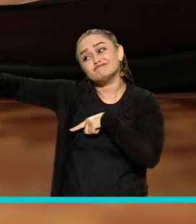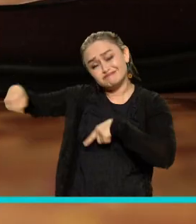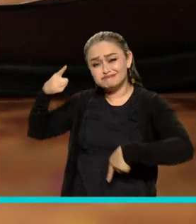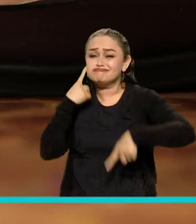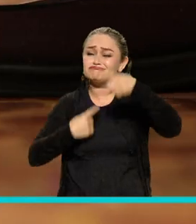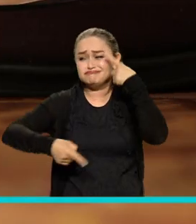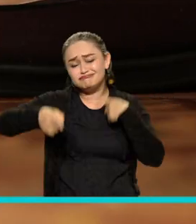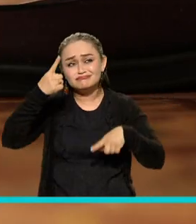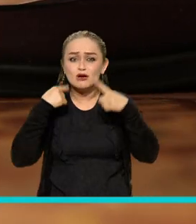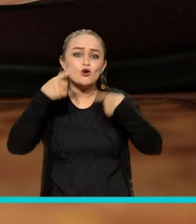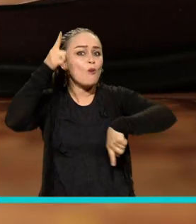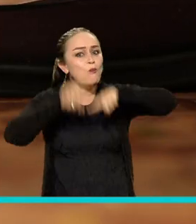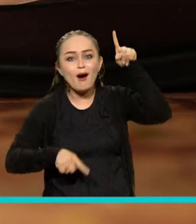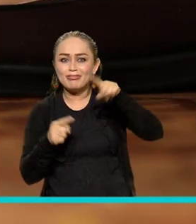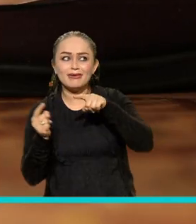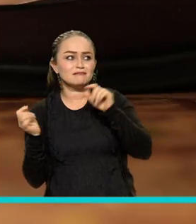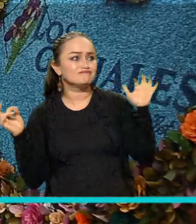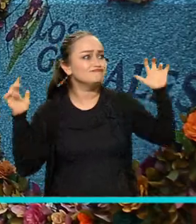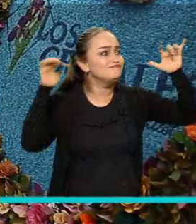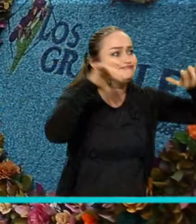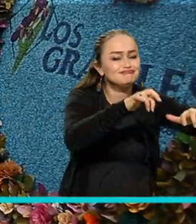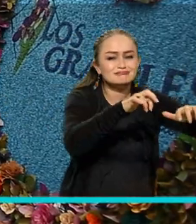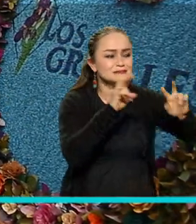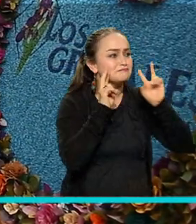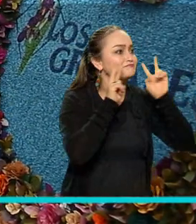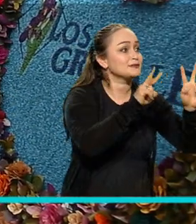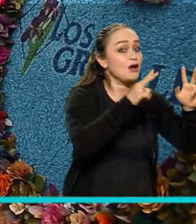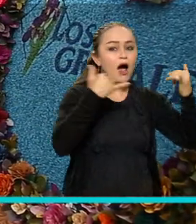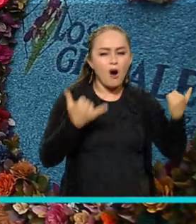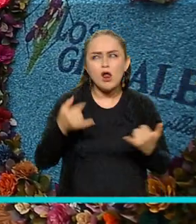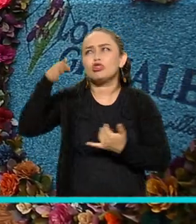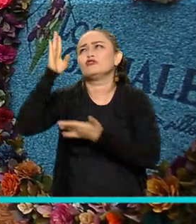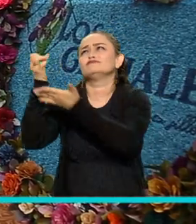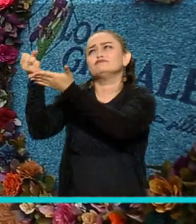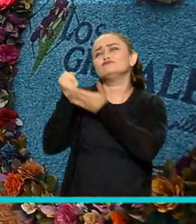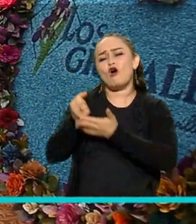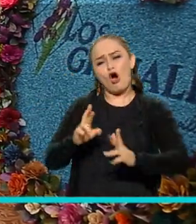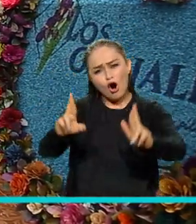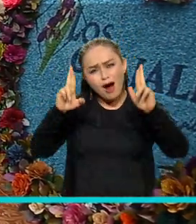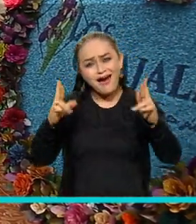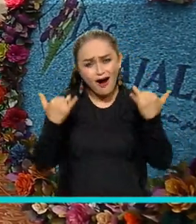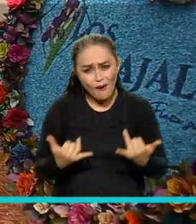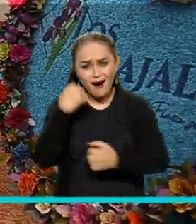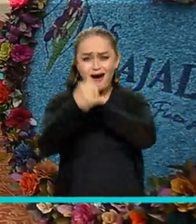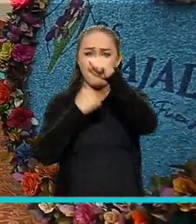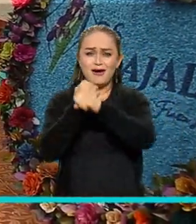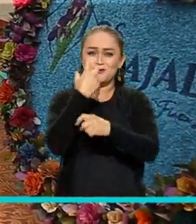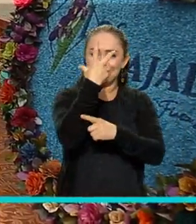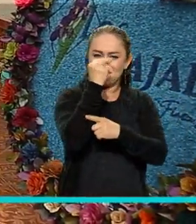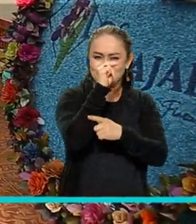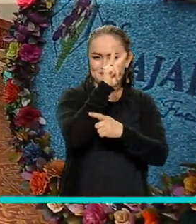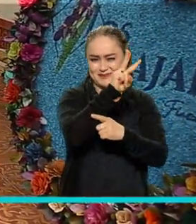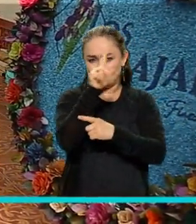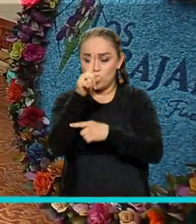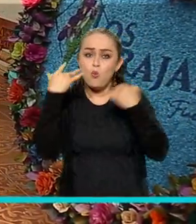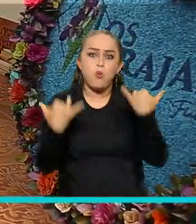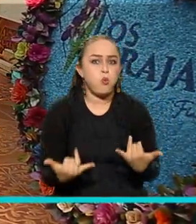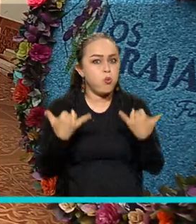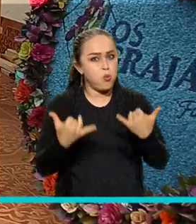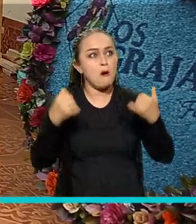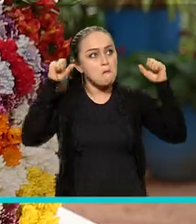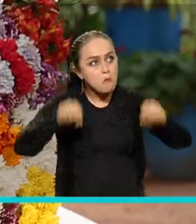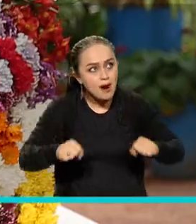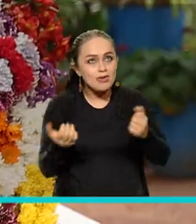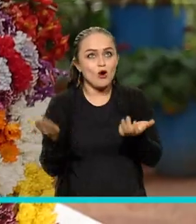que llorábamos, sin poder presenciar esto, pues, de cerca. Pero yo creo que con la ayuda de Dios esperamos que este año se puedan retomar las cosas